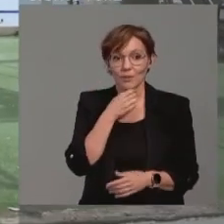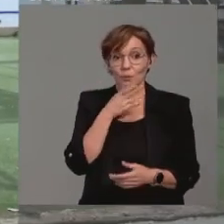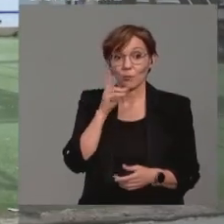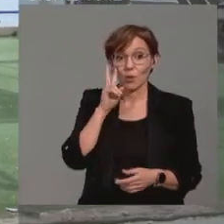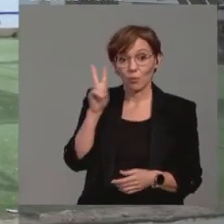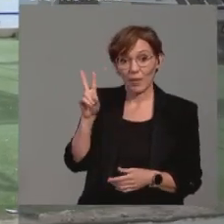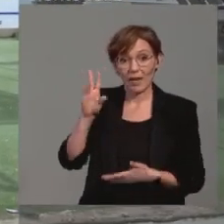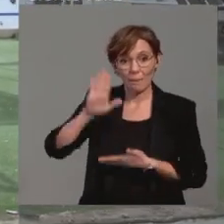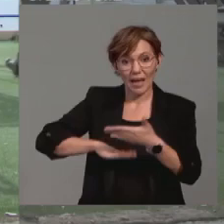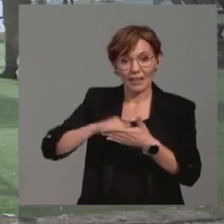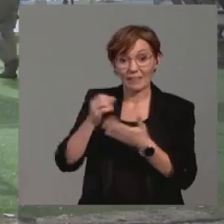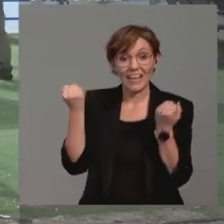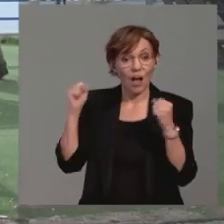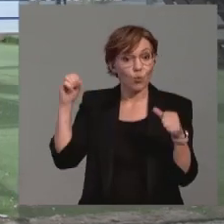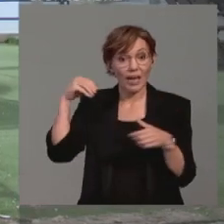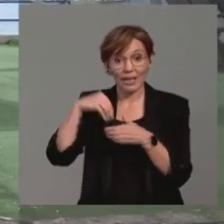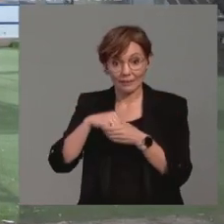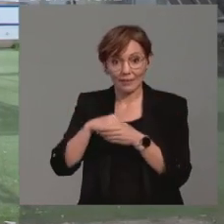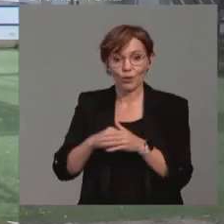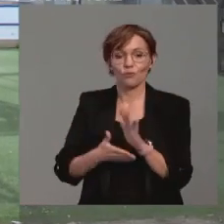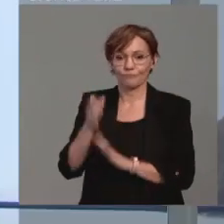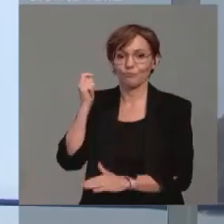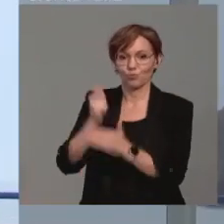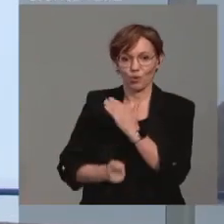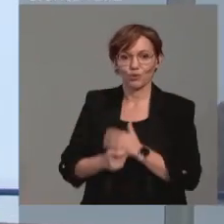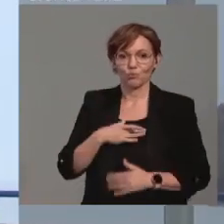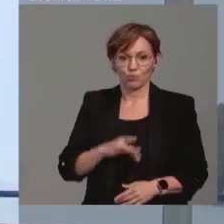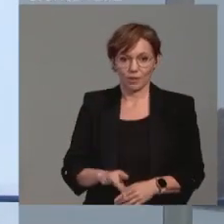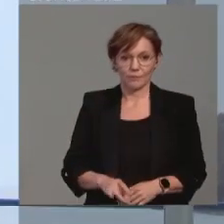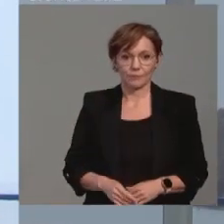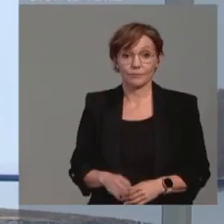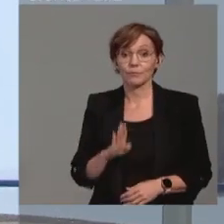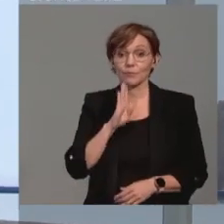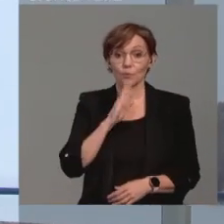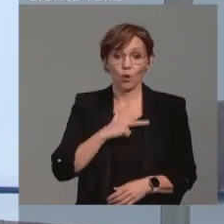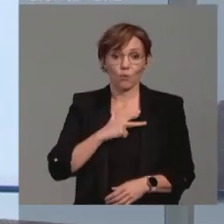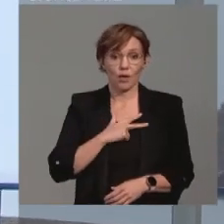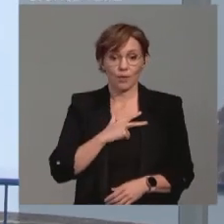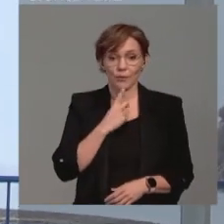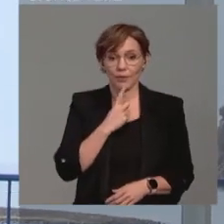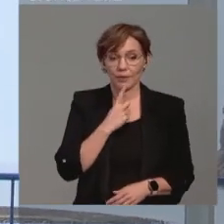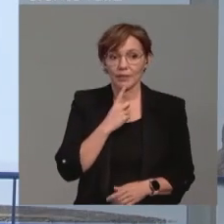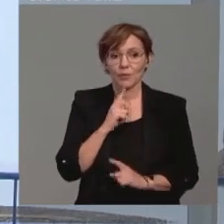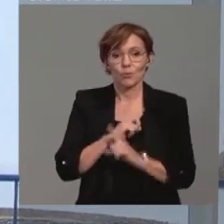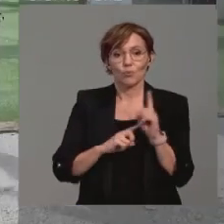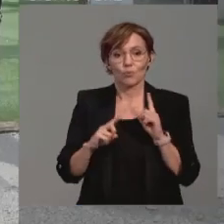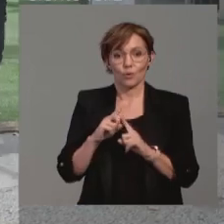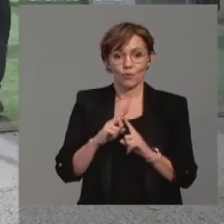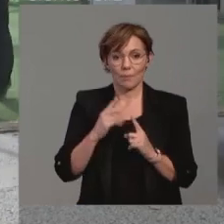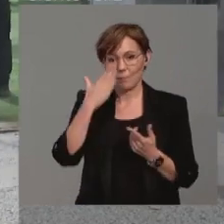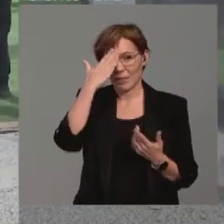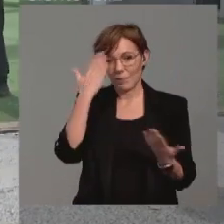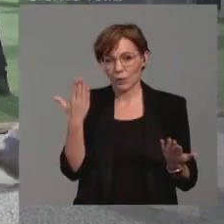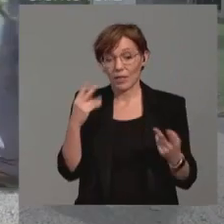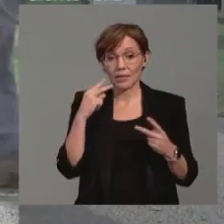paredes interiores, pues llega sanción. Como muy bien ha dicho el abogado aquí, el principal problema no es que el